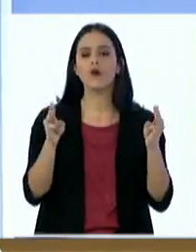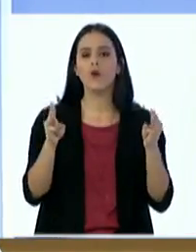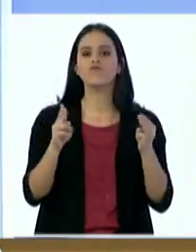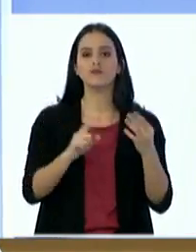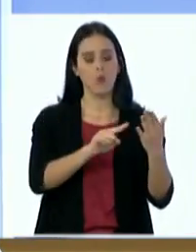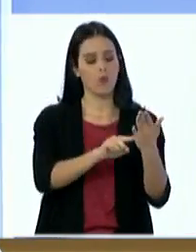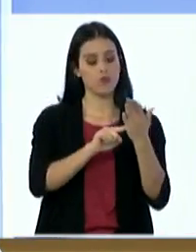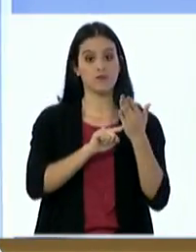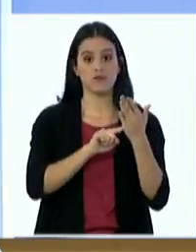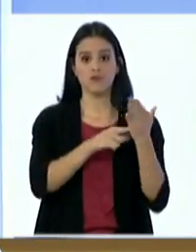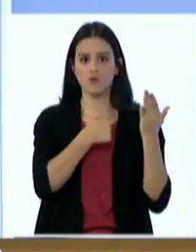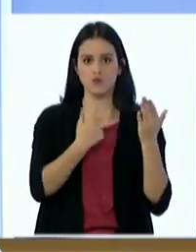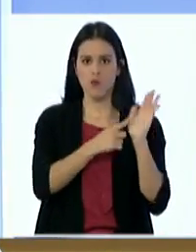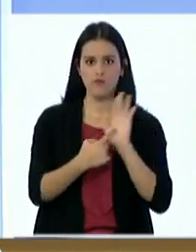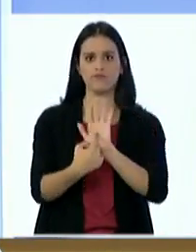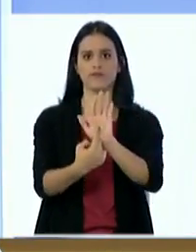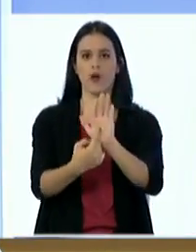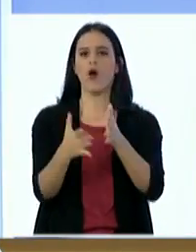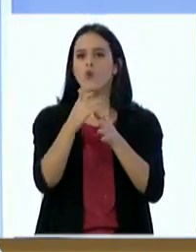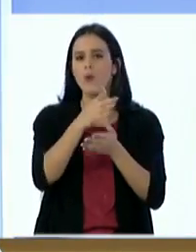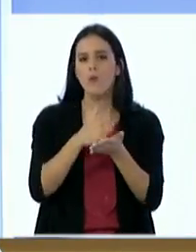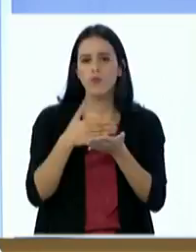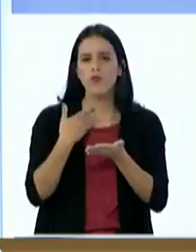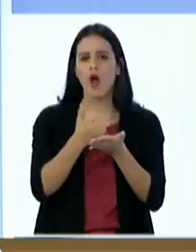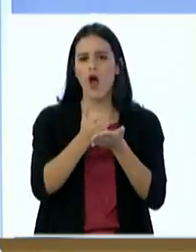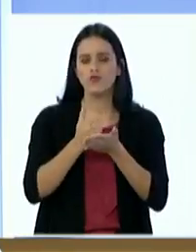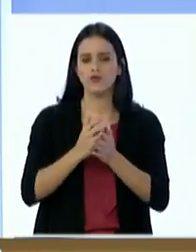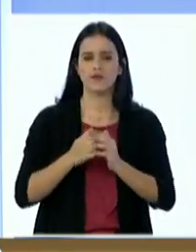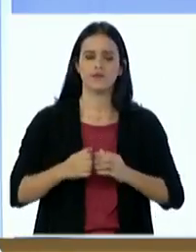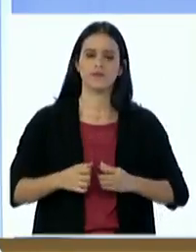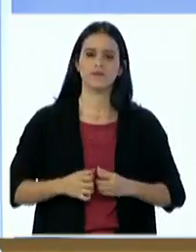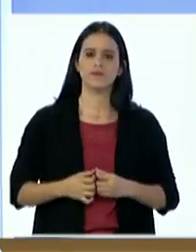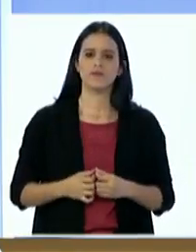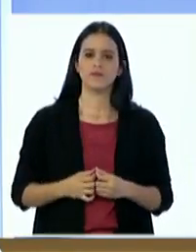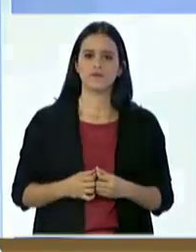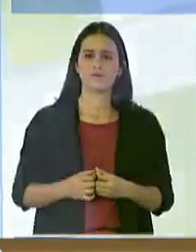acá para que usted pueda ayudar a esas personas que necesitan estos medicamentos